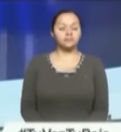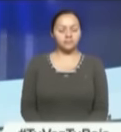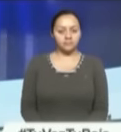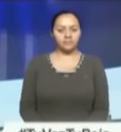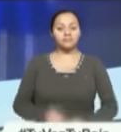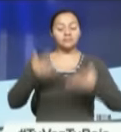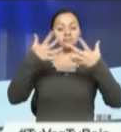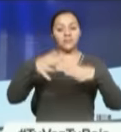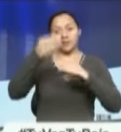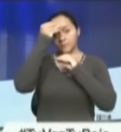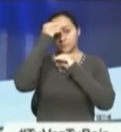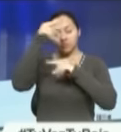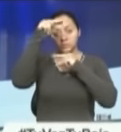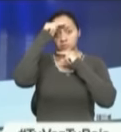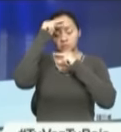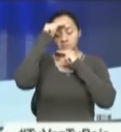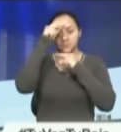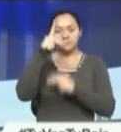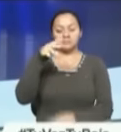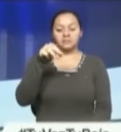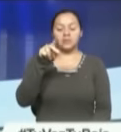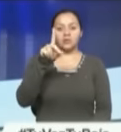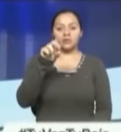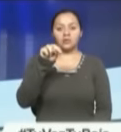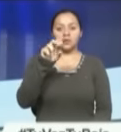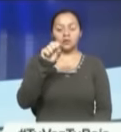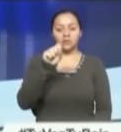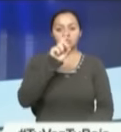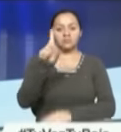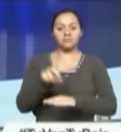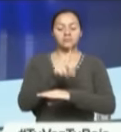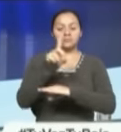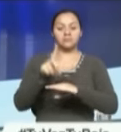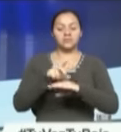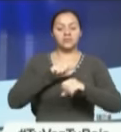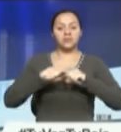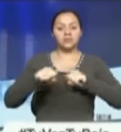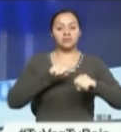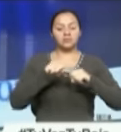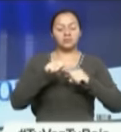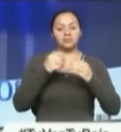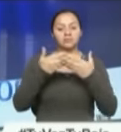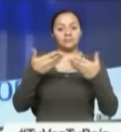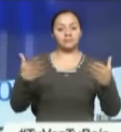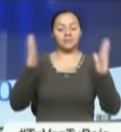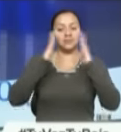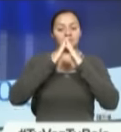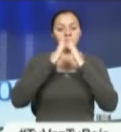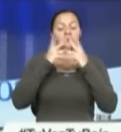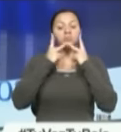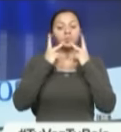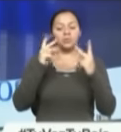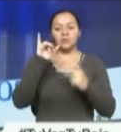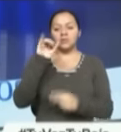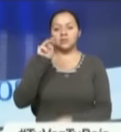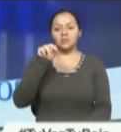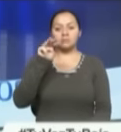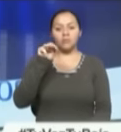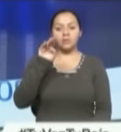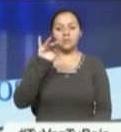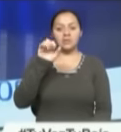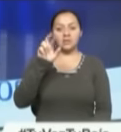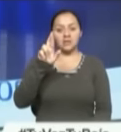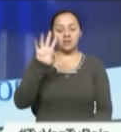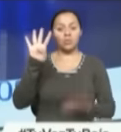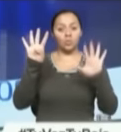Mediante una rueda de prensa, Milton Maldonado, director nacional del Servicio de Gestión Inmobiliaria del sector público, ratificó que nueve funcionarios